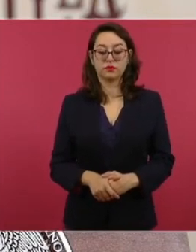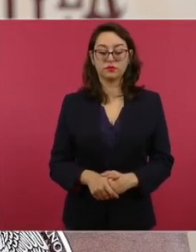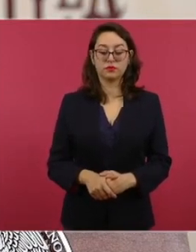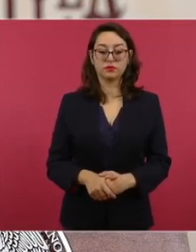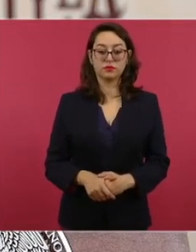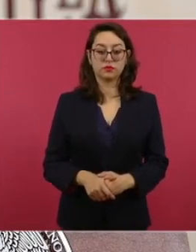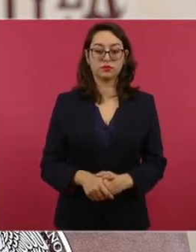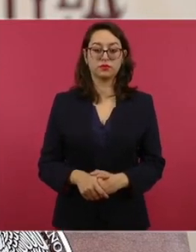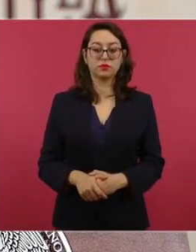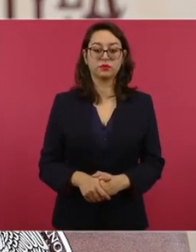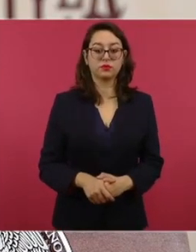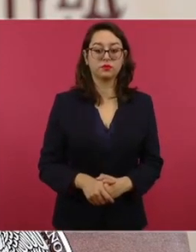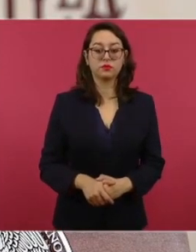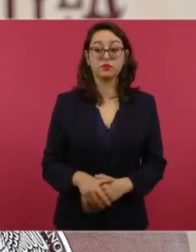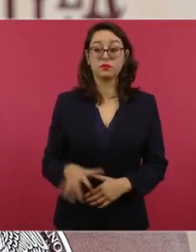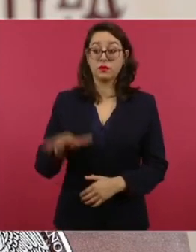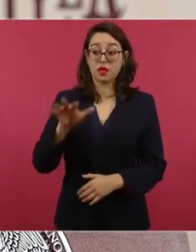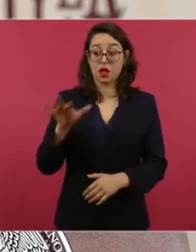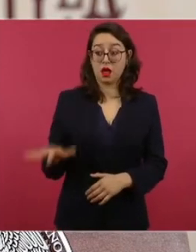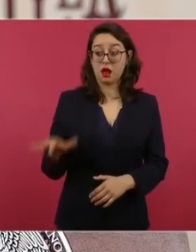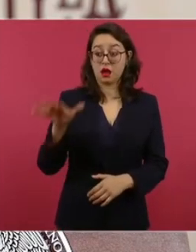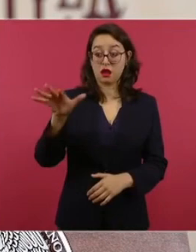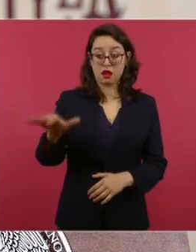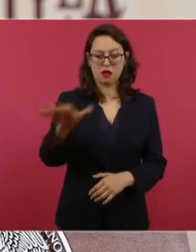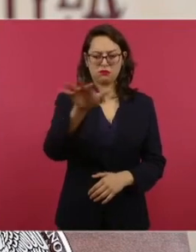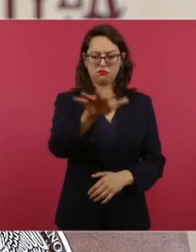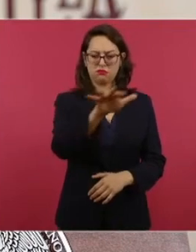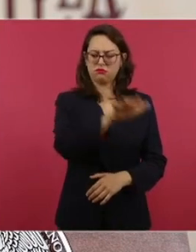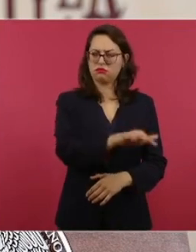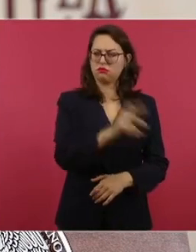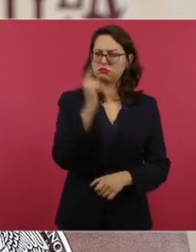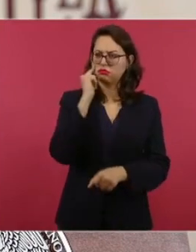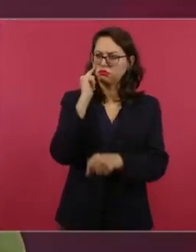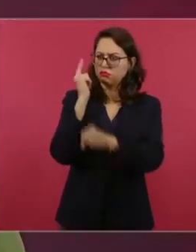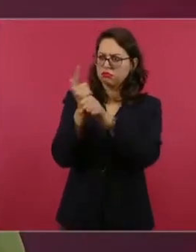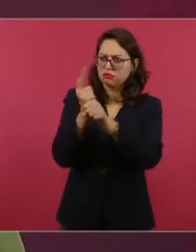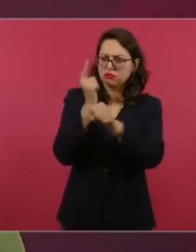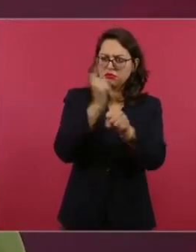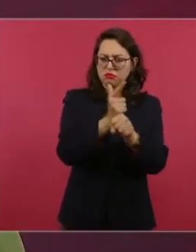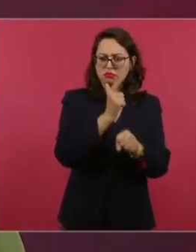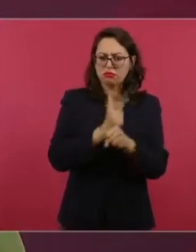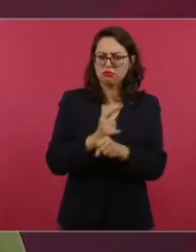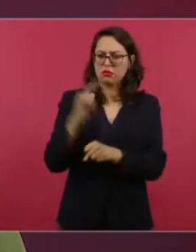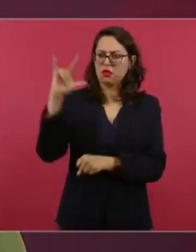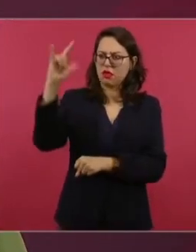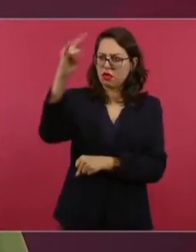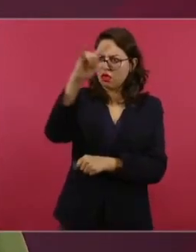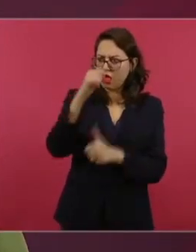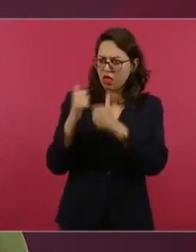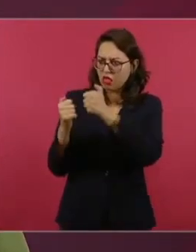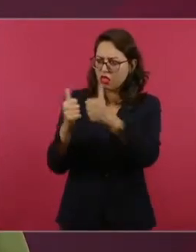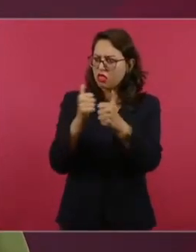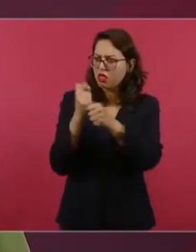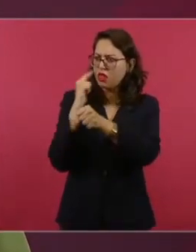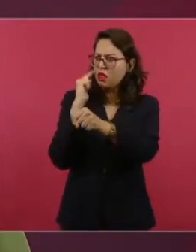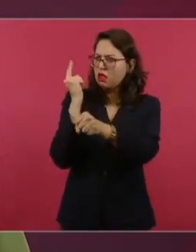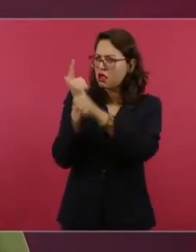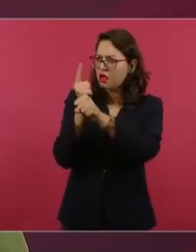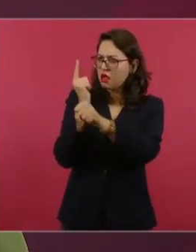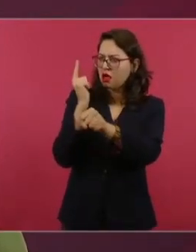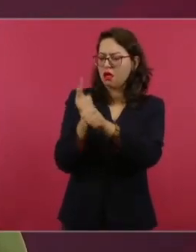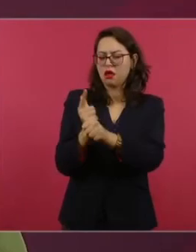se ha identificado el empleo de drones, pondría el ejemplo Jalisco, Michoacán.